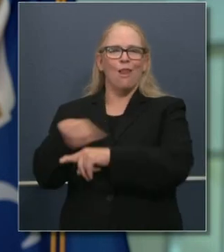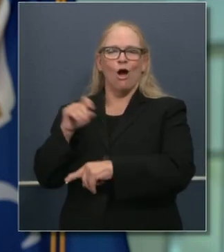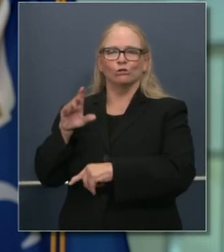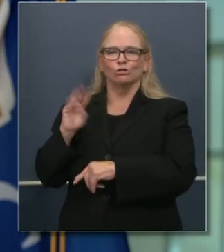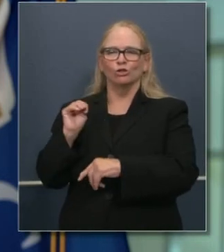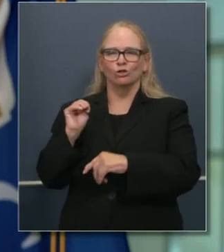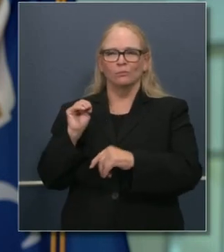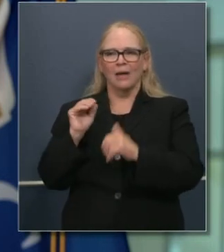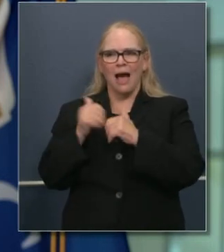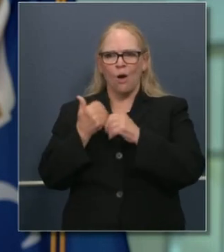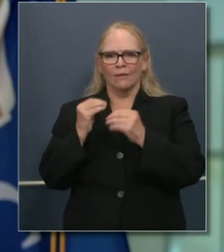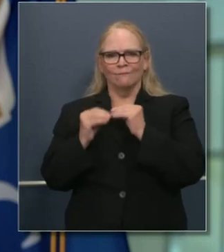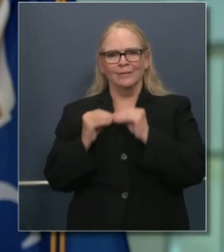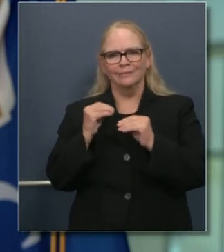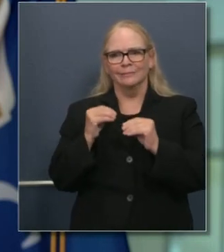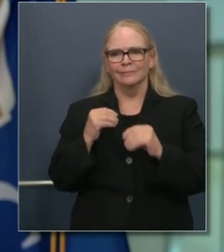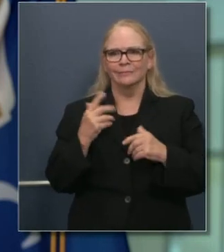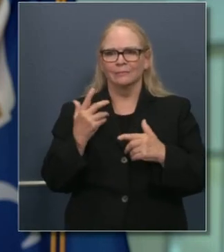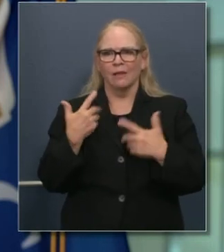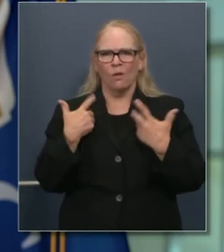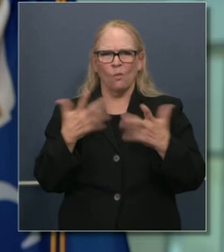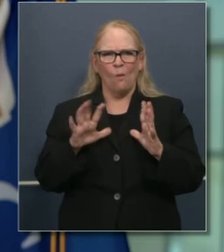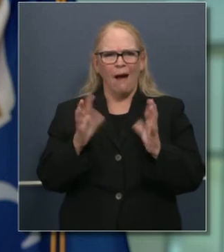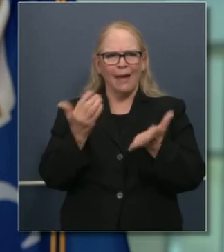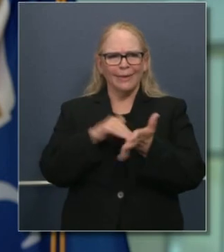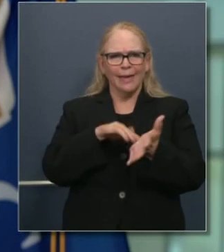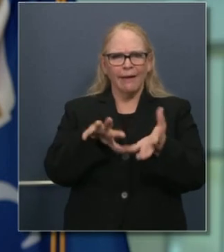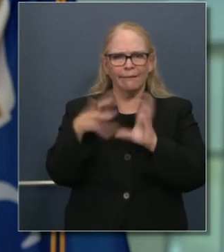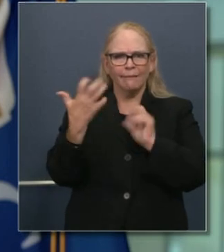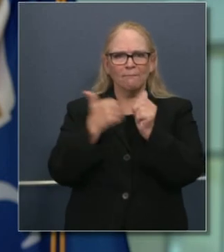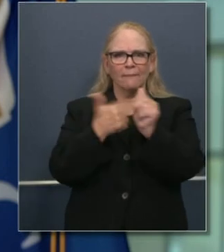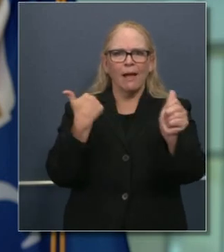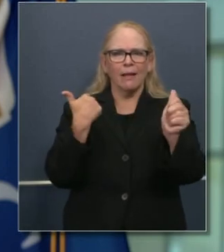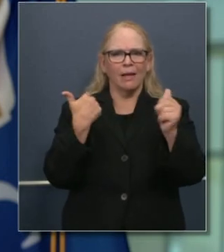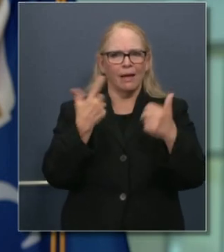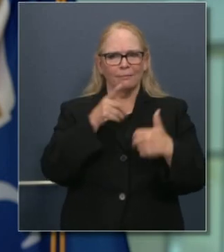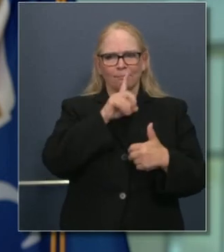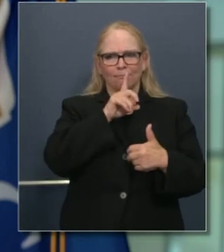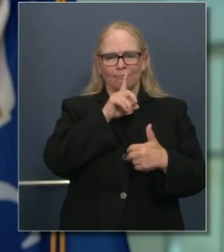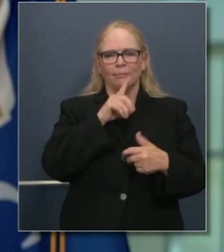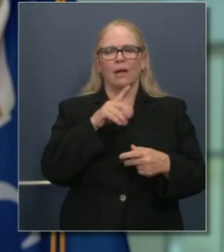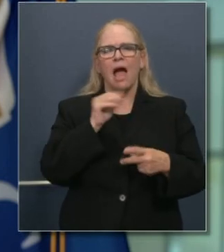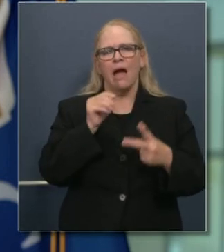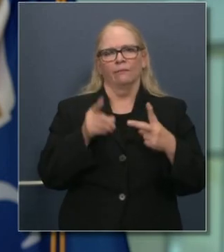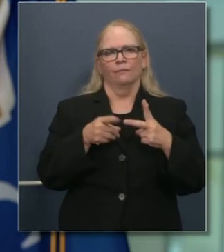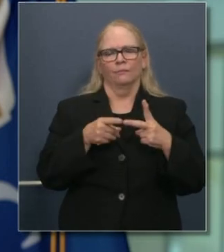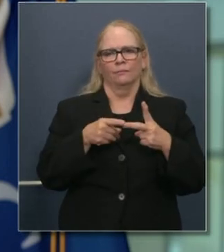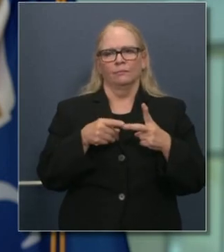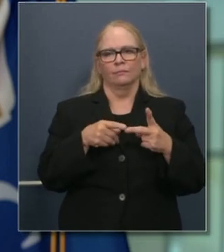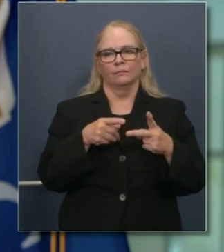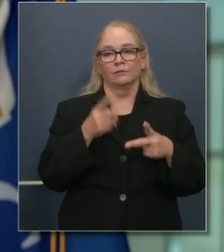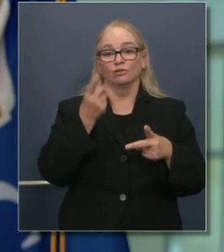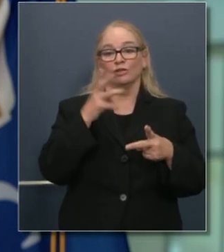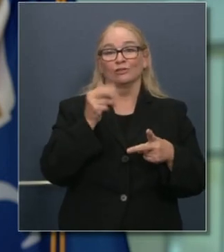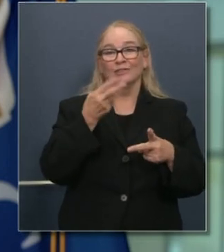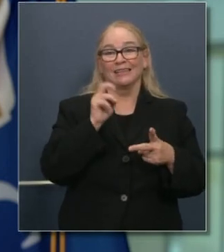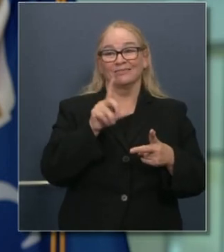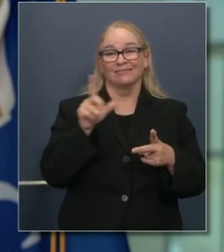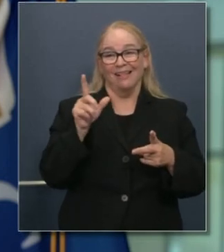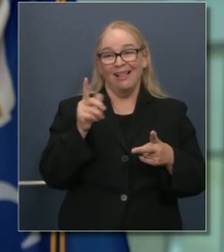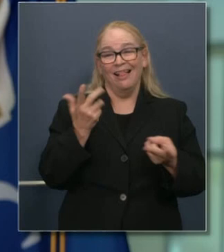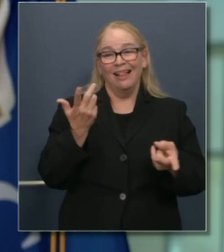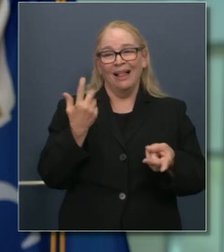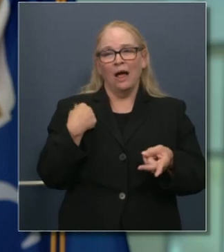que no tendremos este apagón otra vez, por así decirlo? Y después quiero hablar de la doctora Ángel.